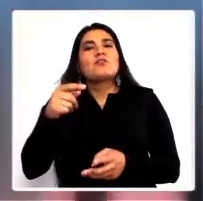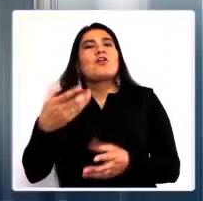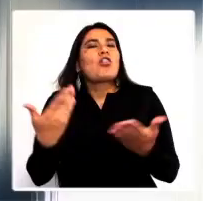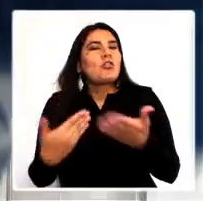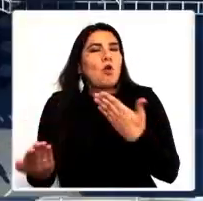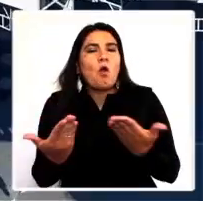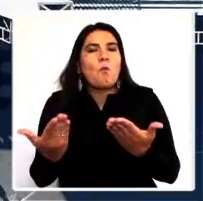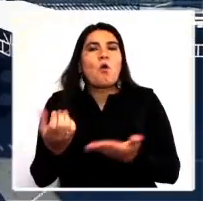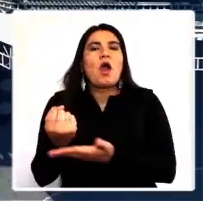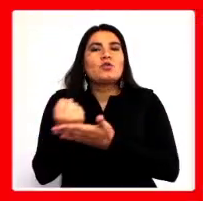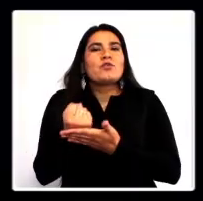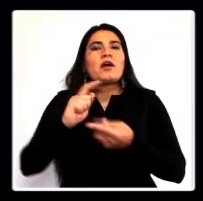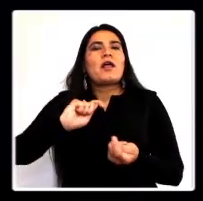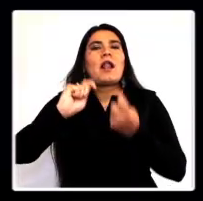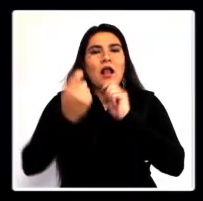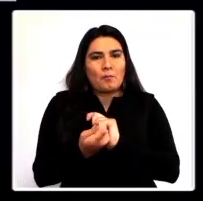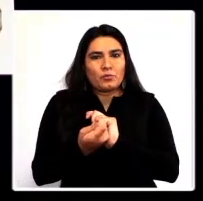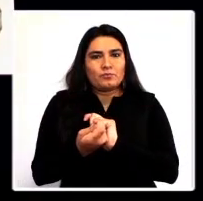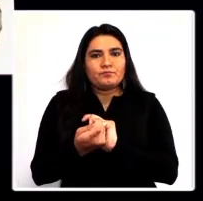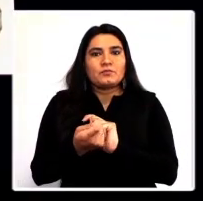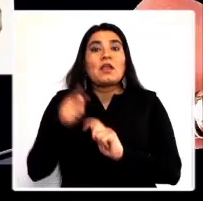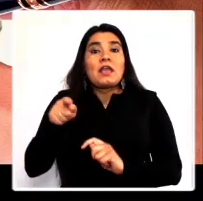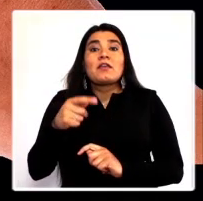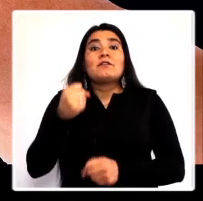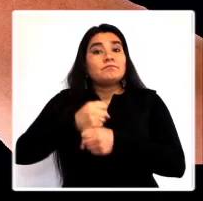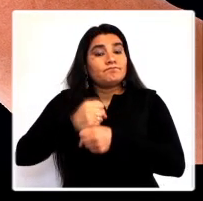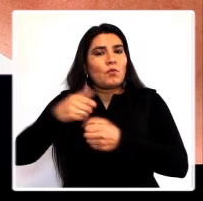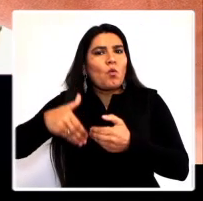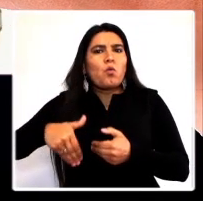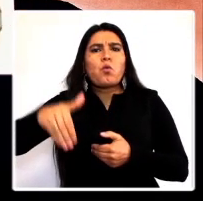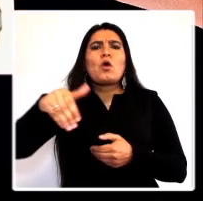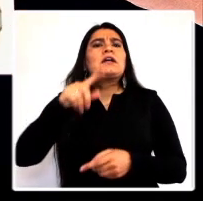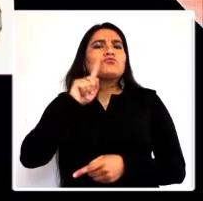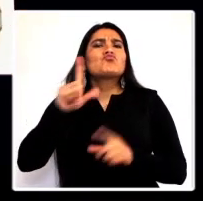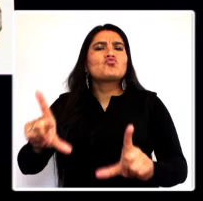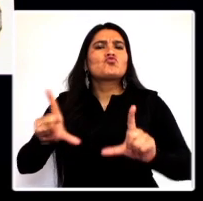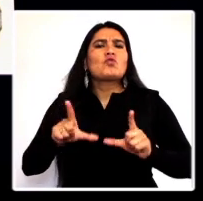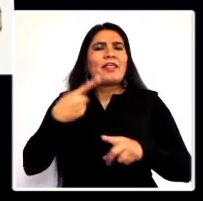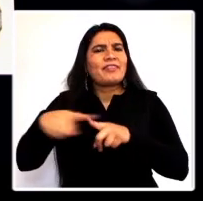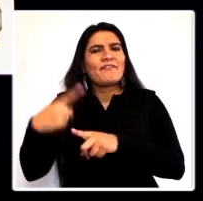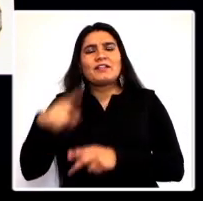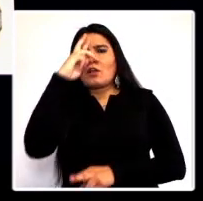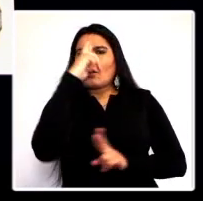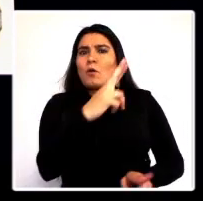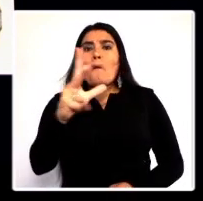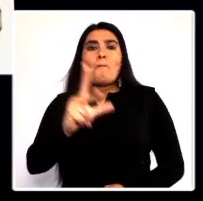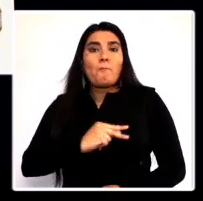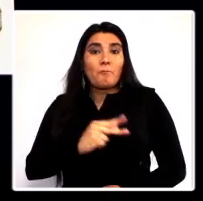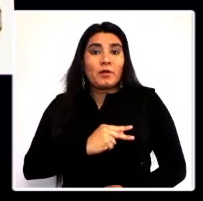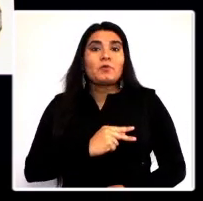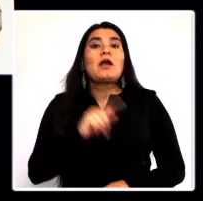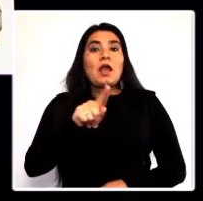radicarán la posibilidad de cambios. A lo largo de su carrera, Maritza ha recibido importantes reconocimientos y